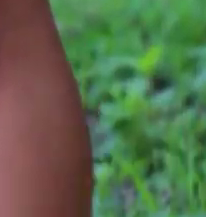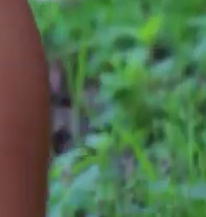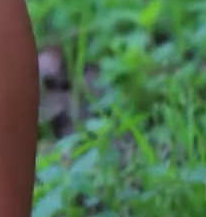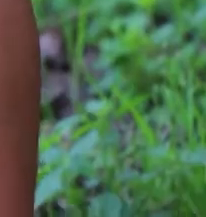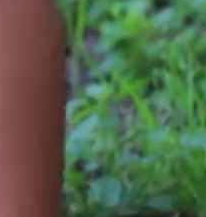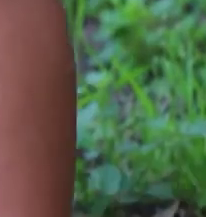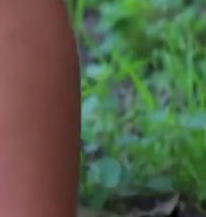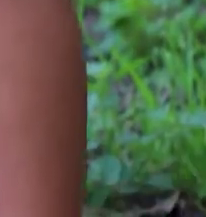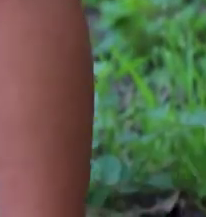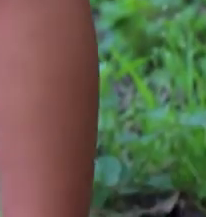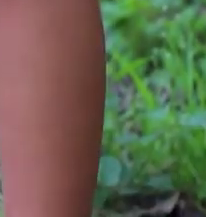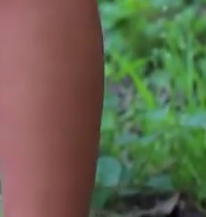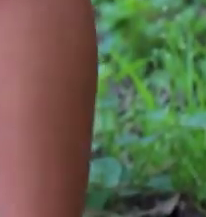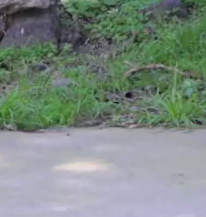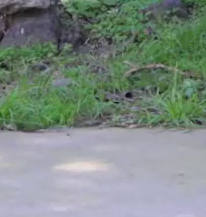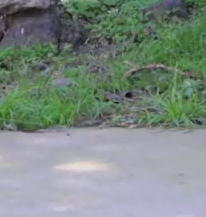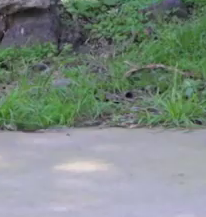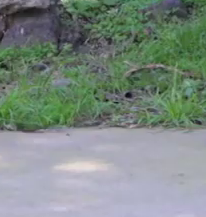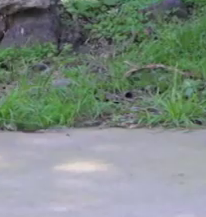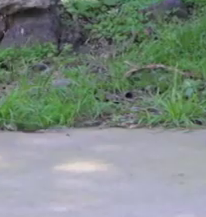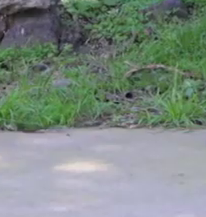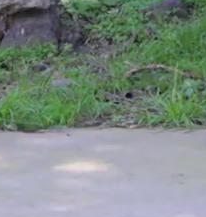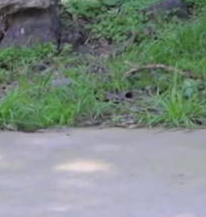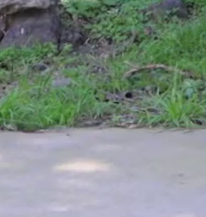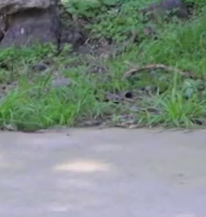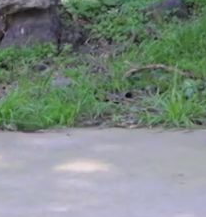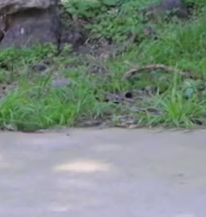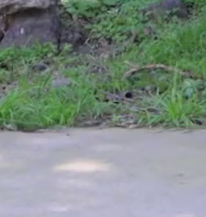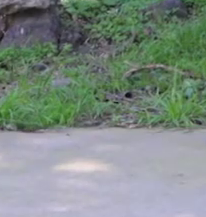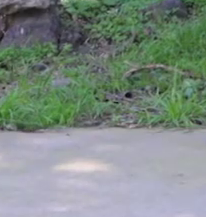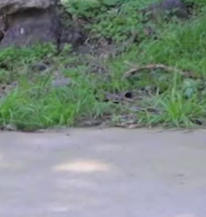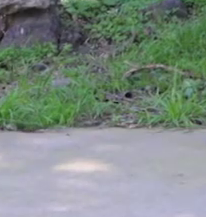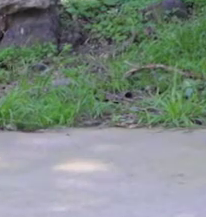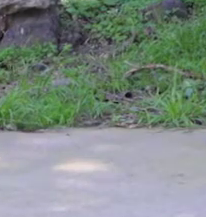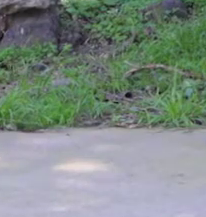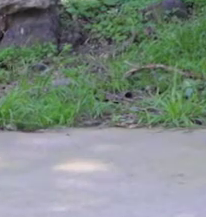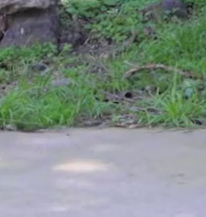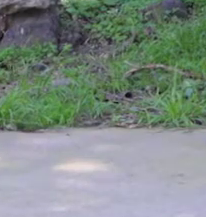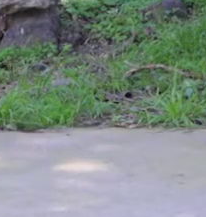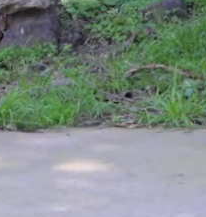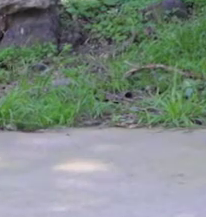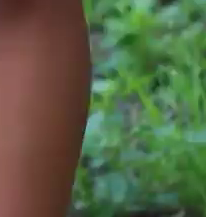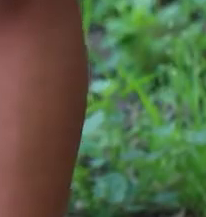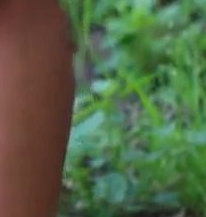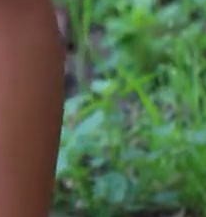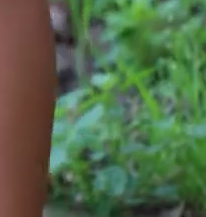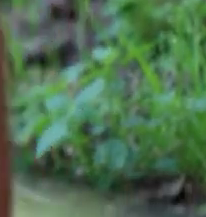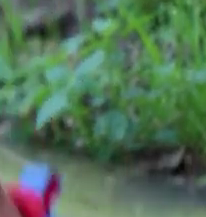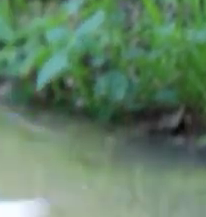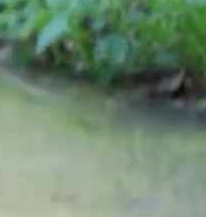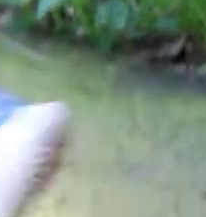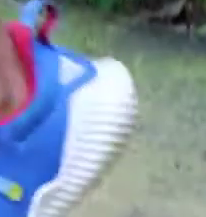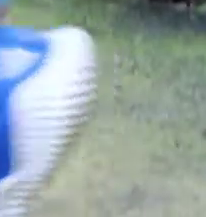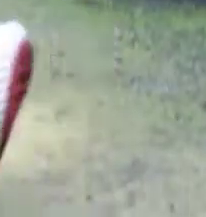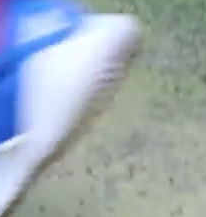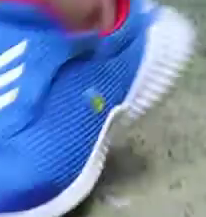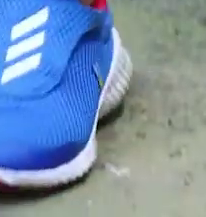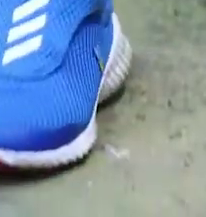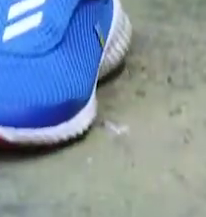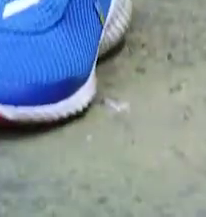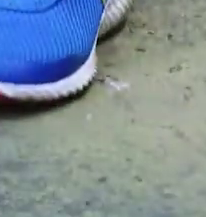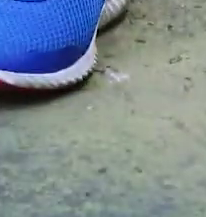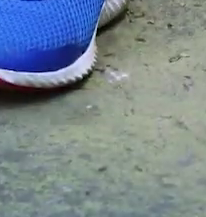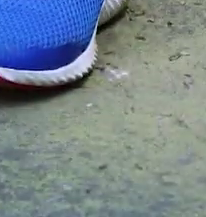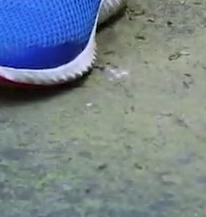Nuevamente. Bien. Exacto. Paramos. Descansamos. Respiramos. Acuérdate. De